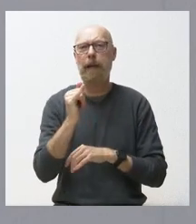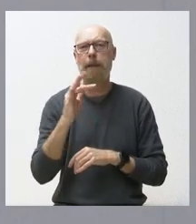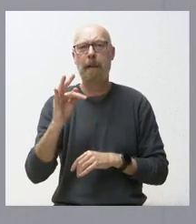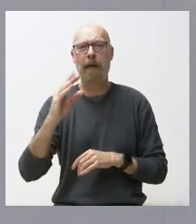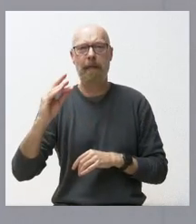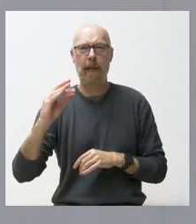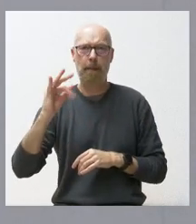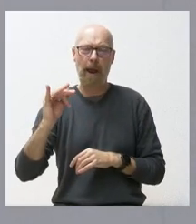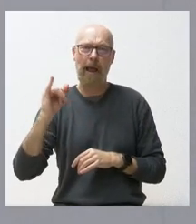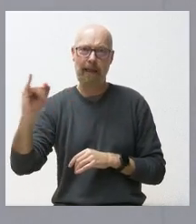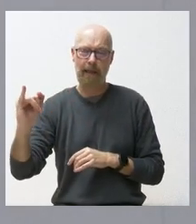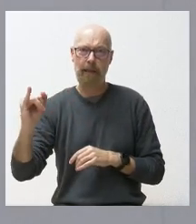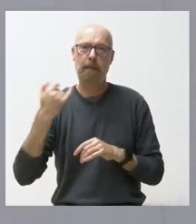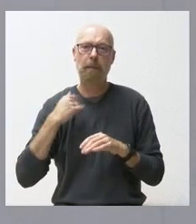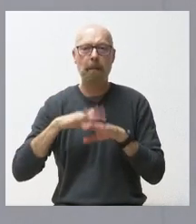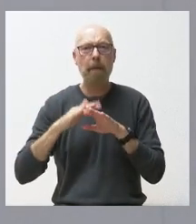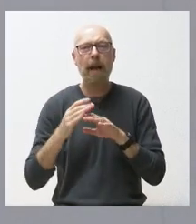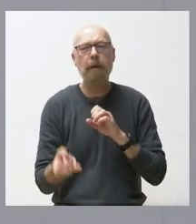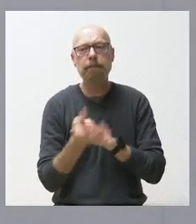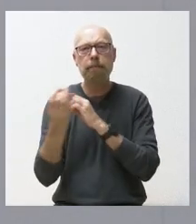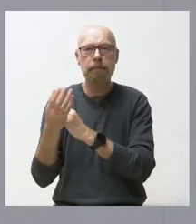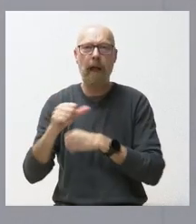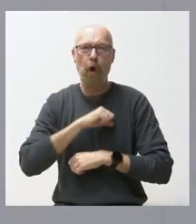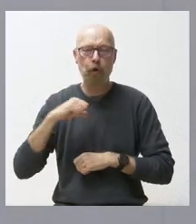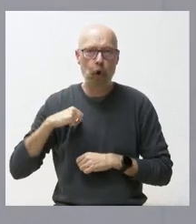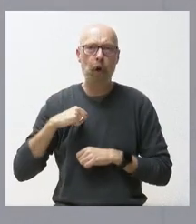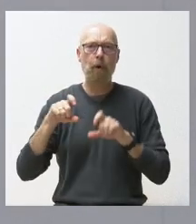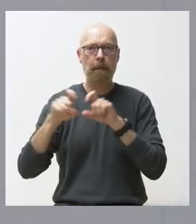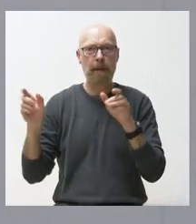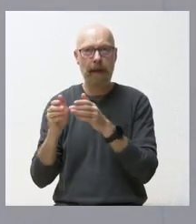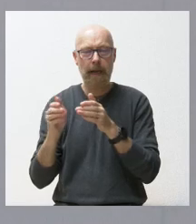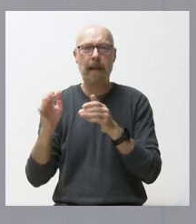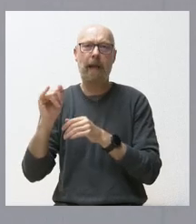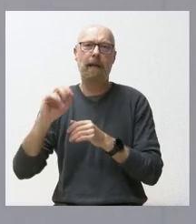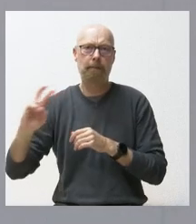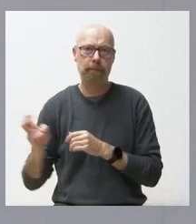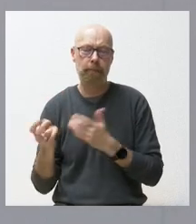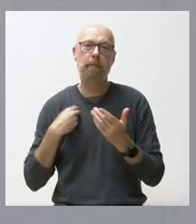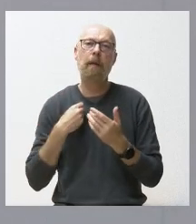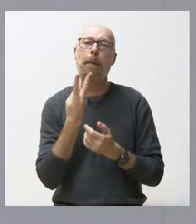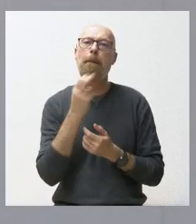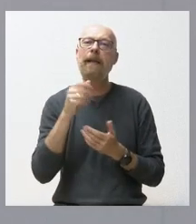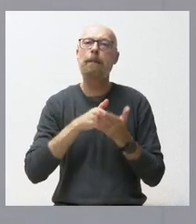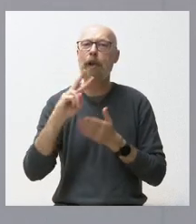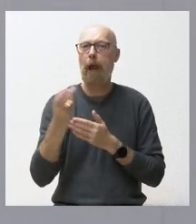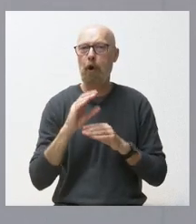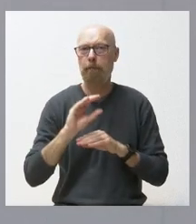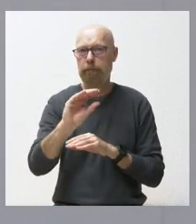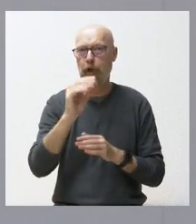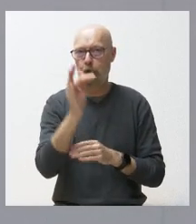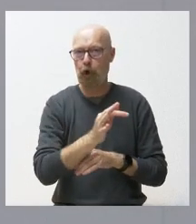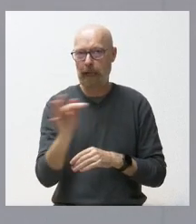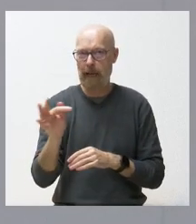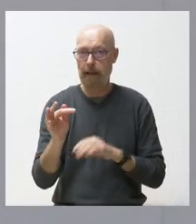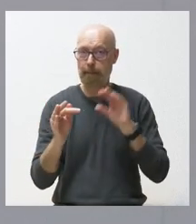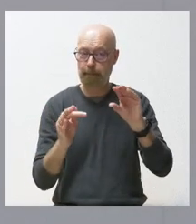actuaciones en favor del emprendimiento, autónomos, pymes y mid-caps. Son 20 millones de euros en total. De esos 20 millones de